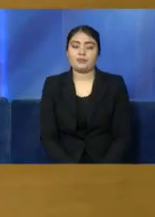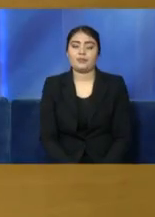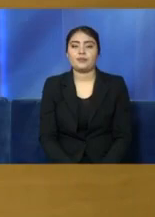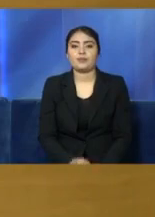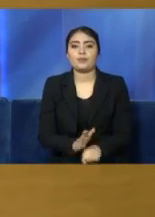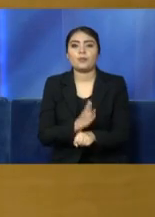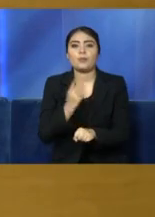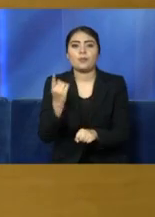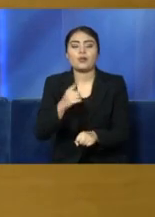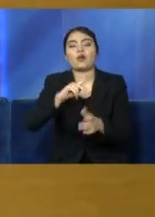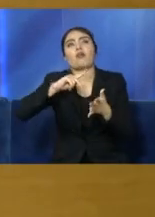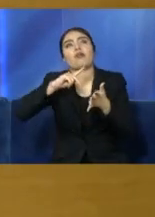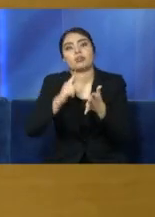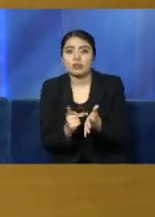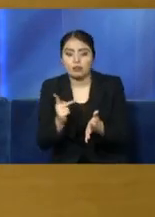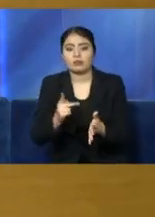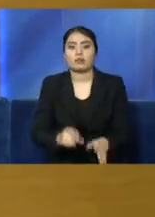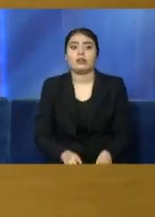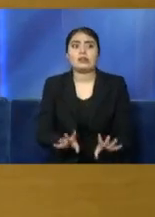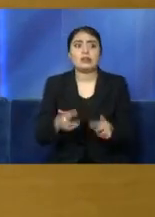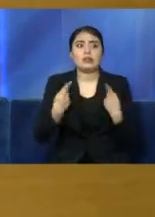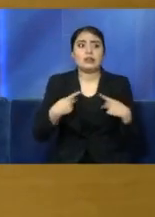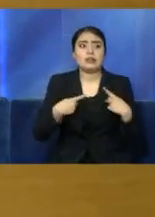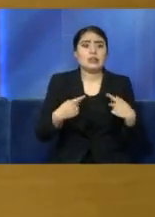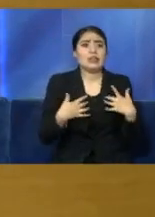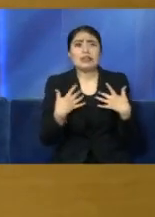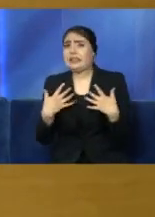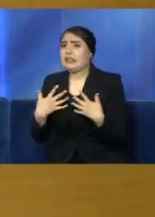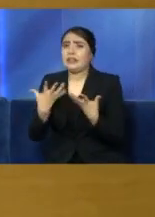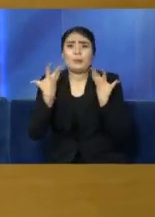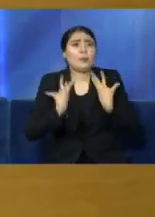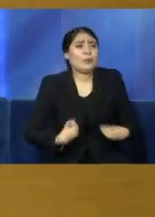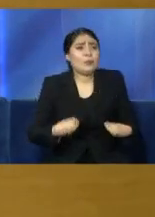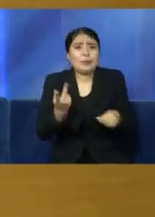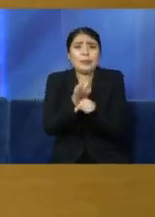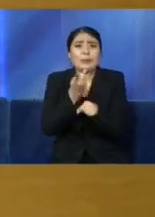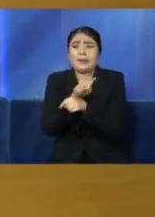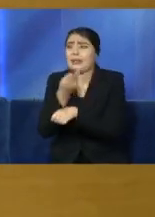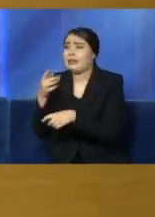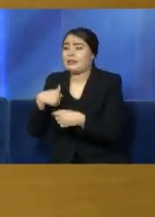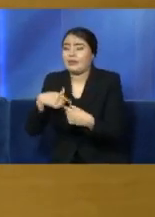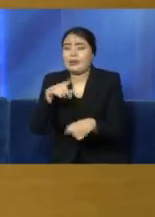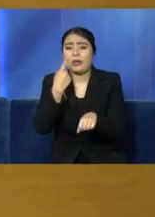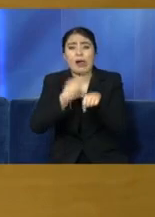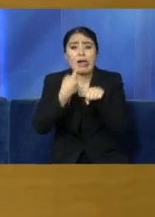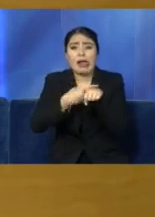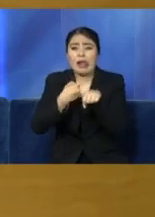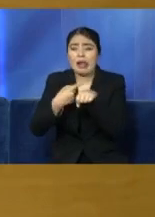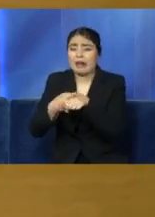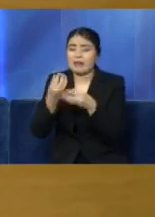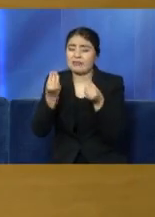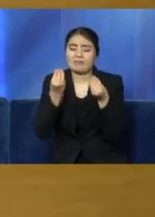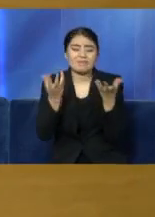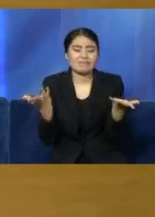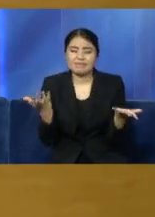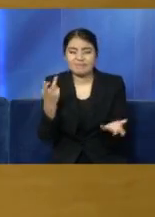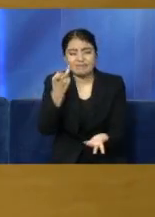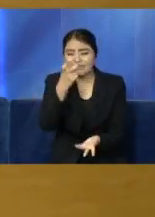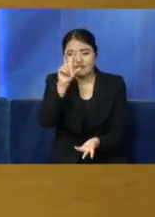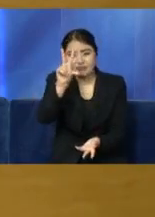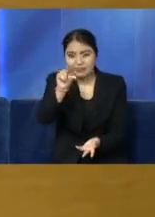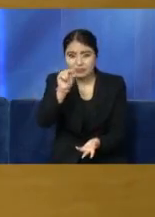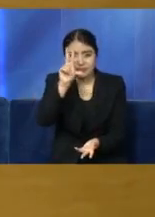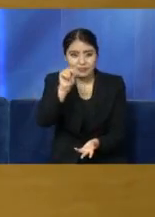caemos otra vez en la histeria colectiva, en el caos y no nos ayudan absolutamente